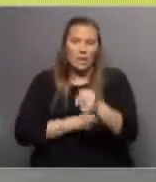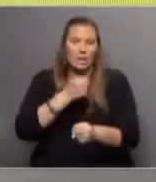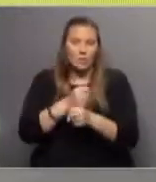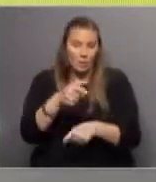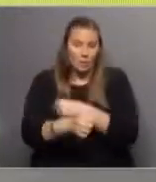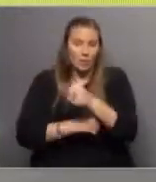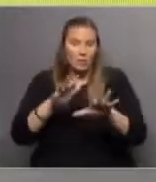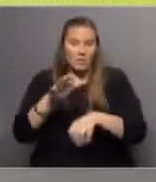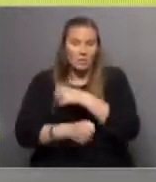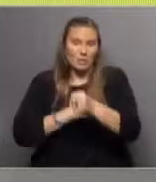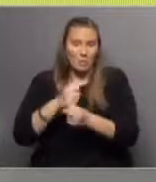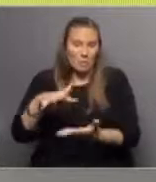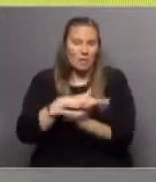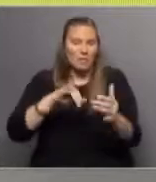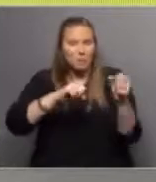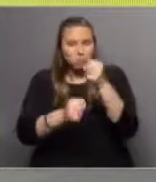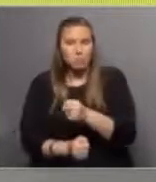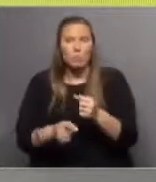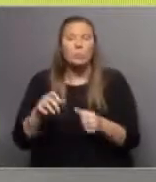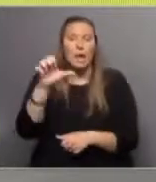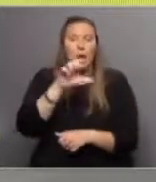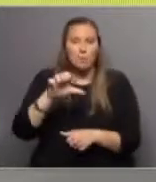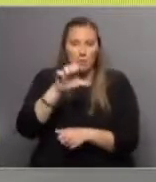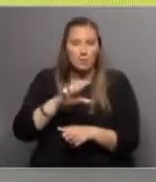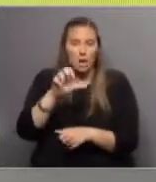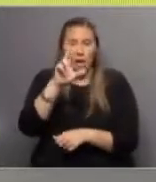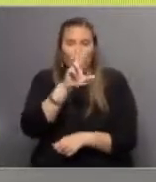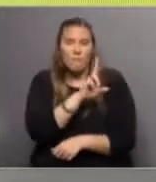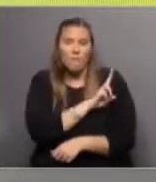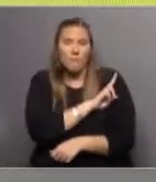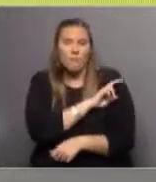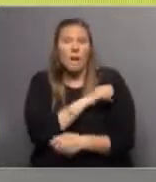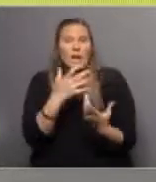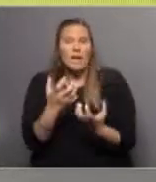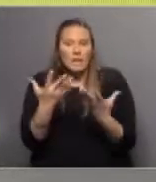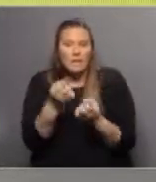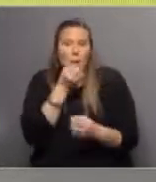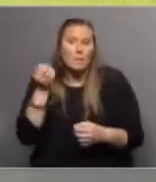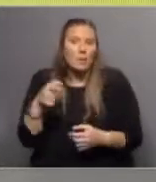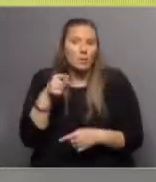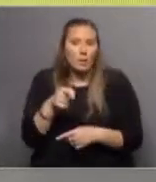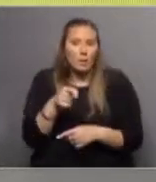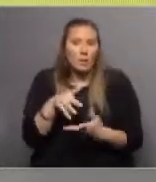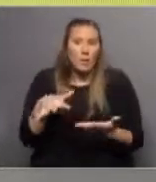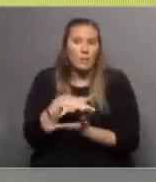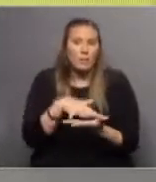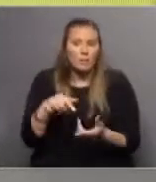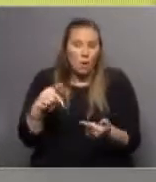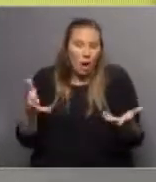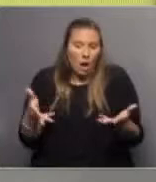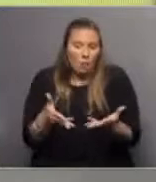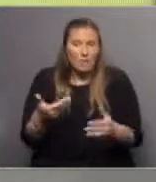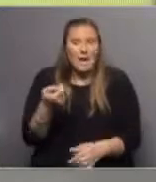años este año el parque, por una empresa, una farmacéutica que quería crecer, bueno, se transformó en este espacio donde hay hoy